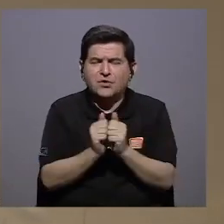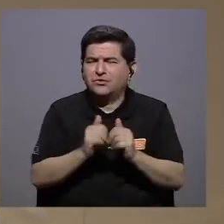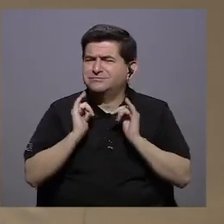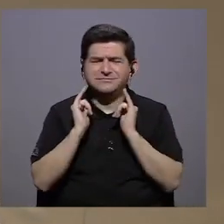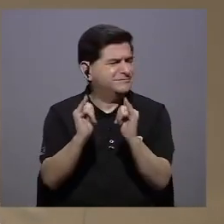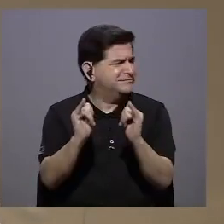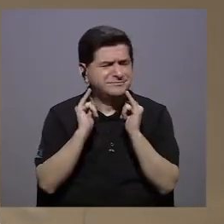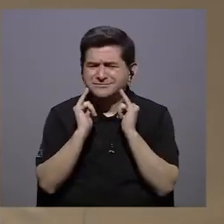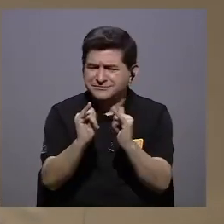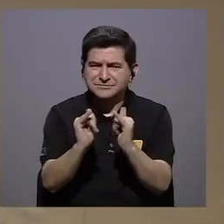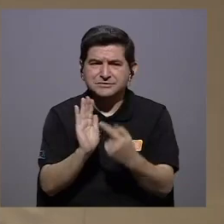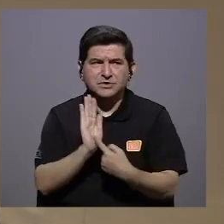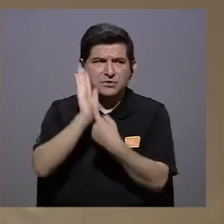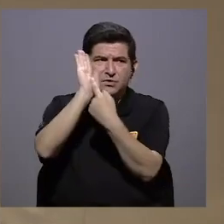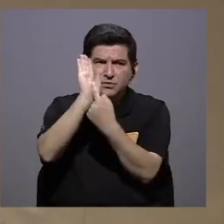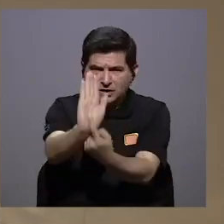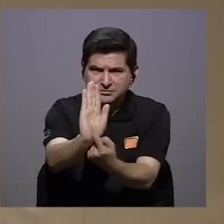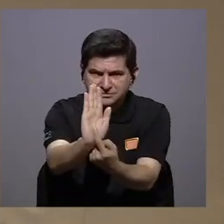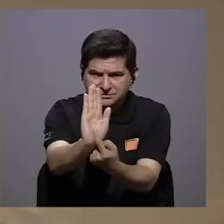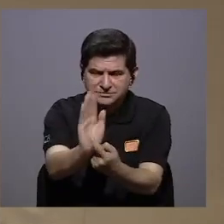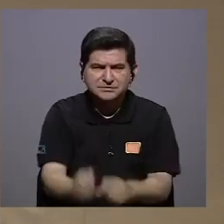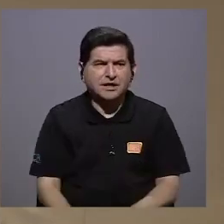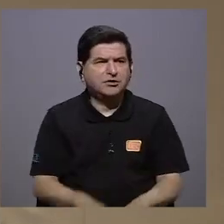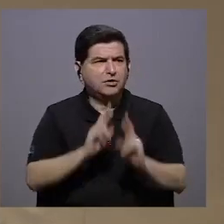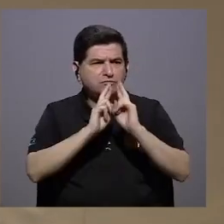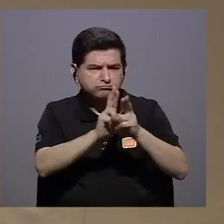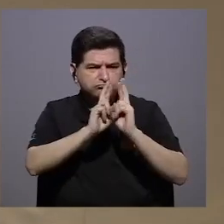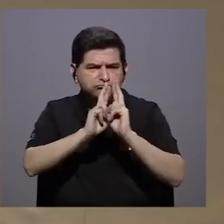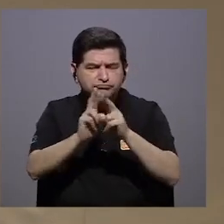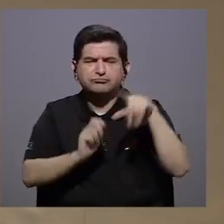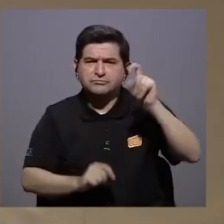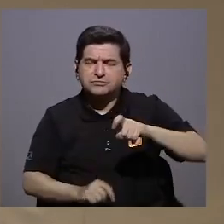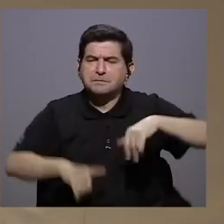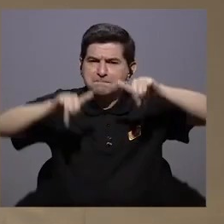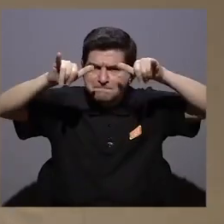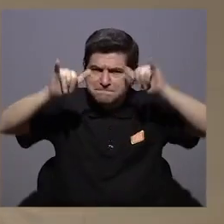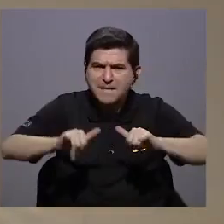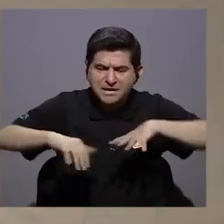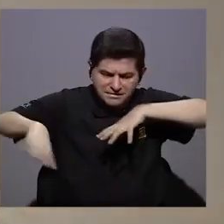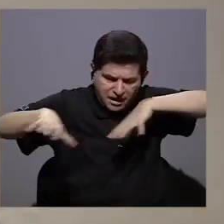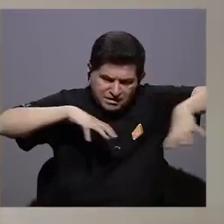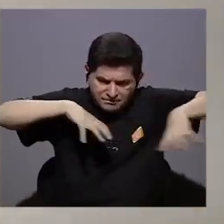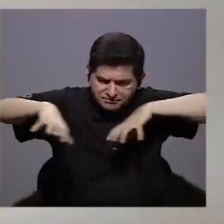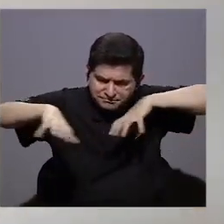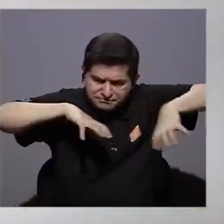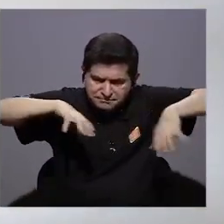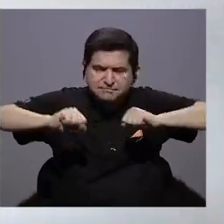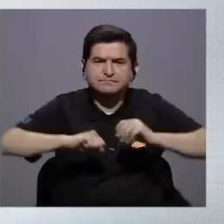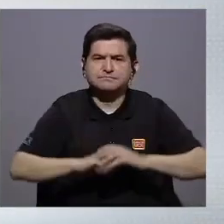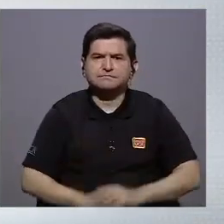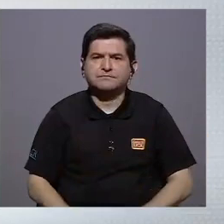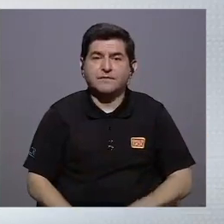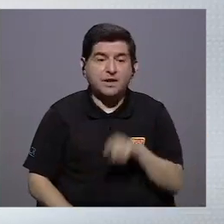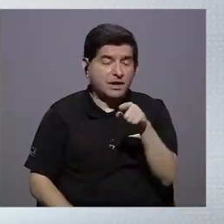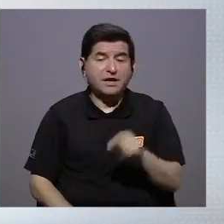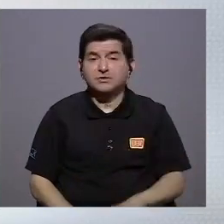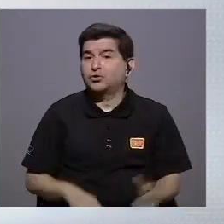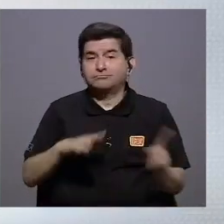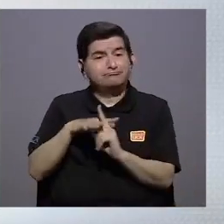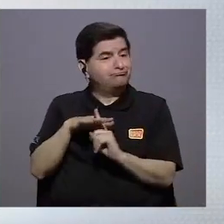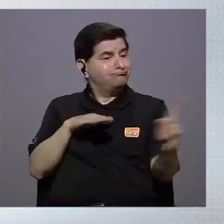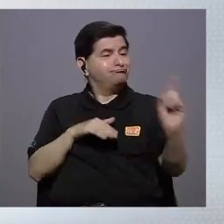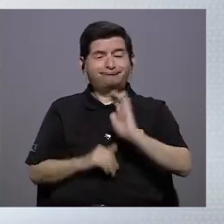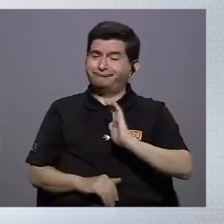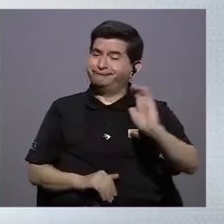desigualdades marca el cómo responder a una necesidad de mantenernos activos y eso no se